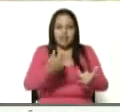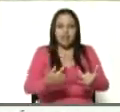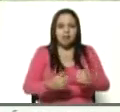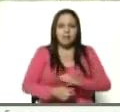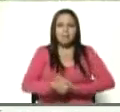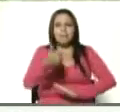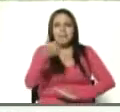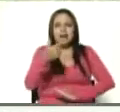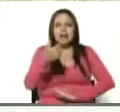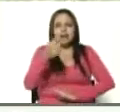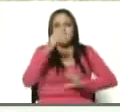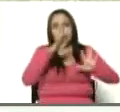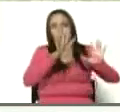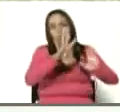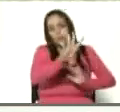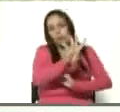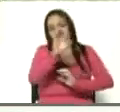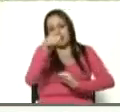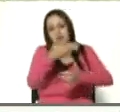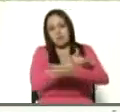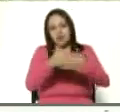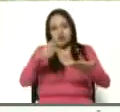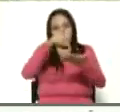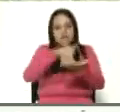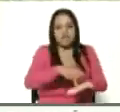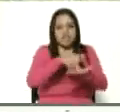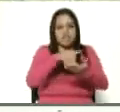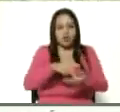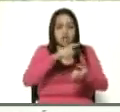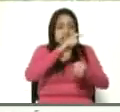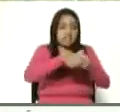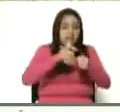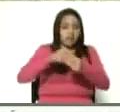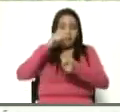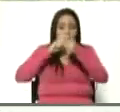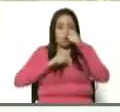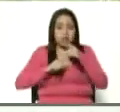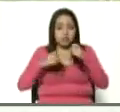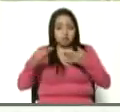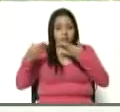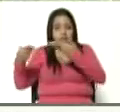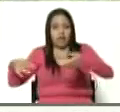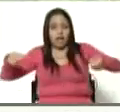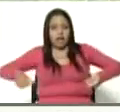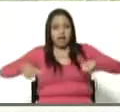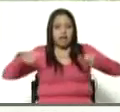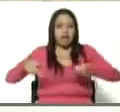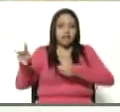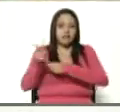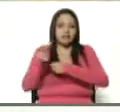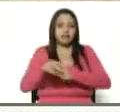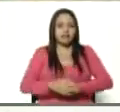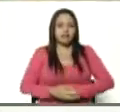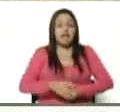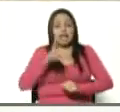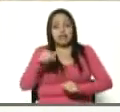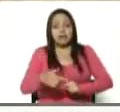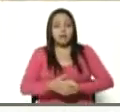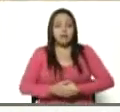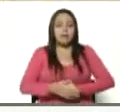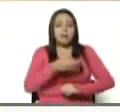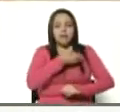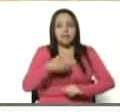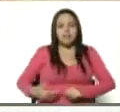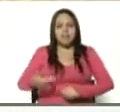40 millones de kilos de cebolla que van directamente los clubes venezolanos. En este sentido, ciudadano presidente, cuente con un ejército,